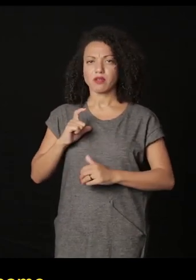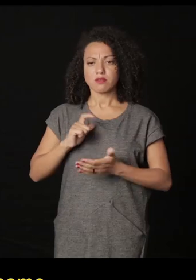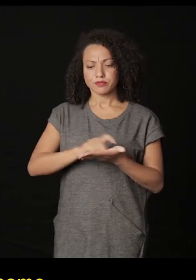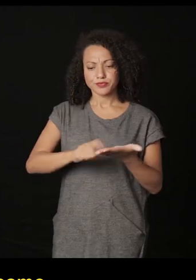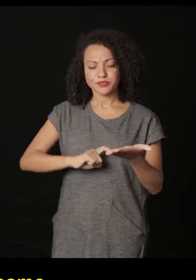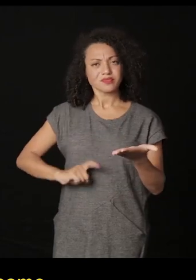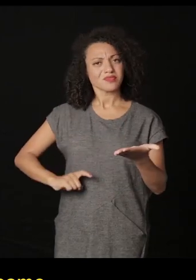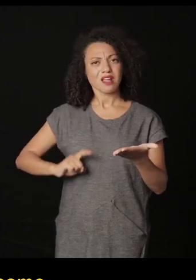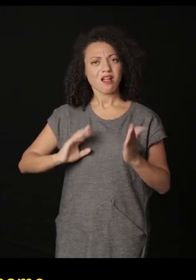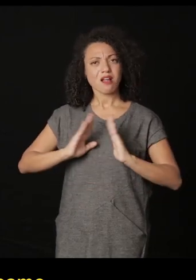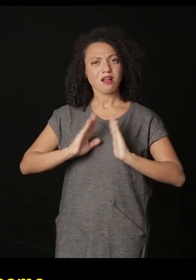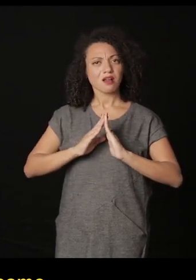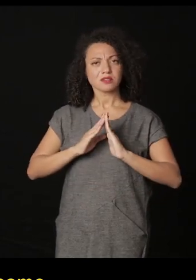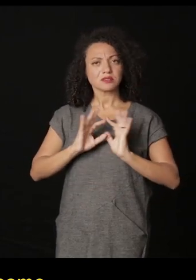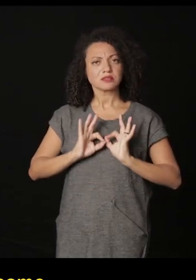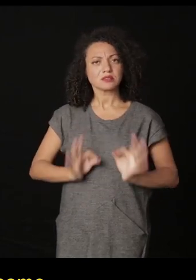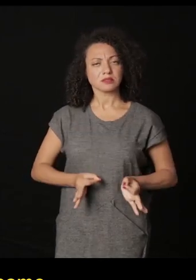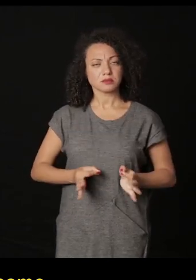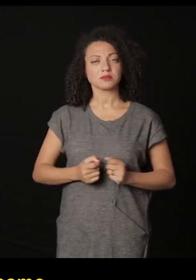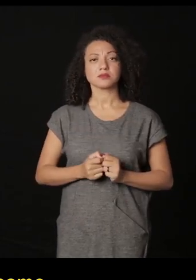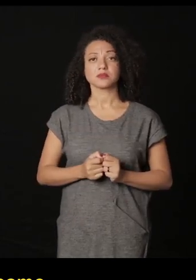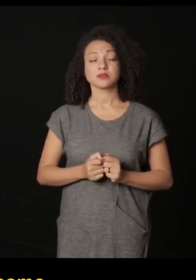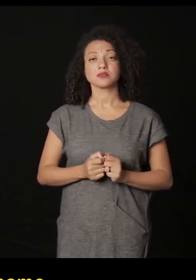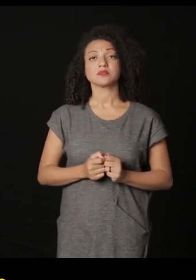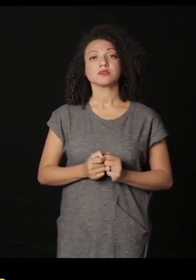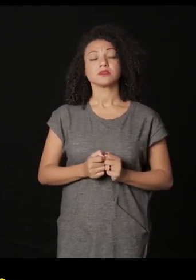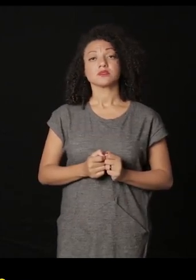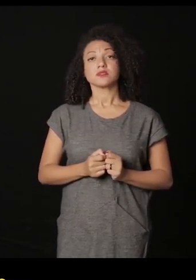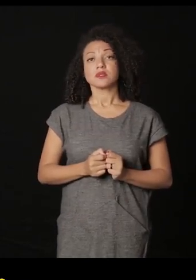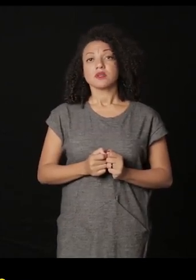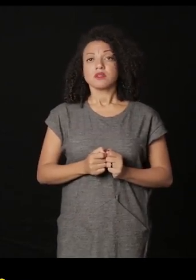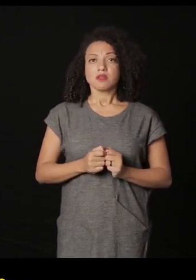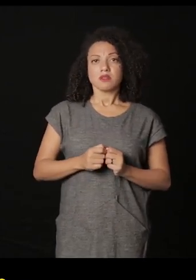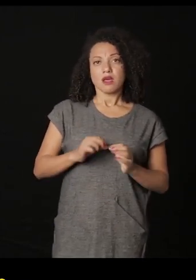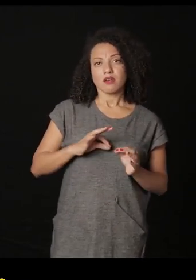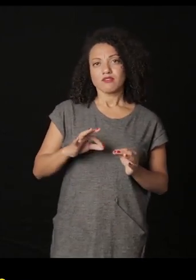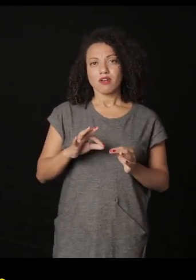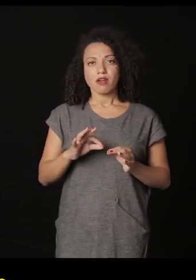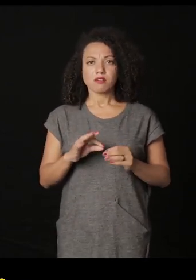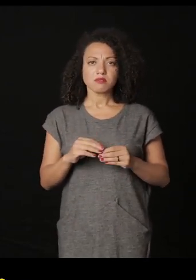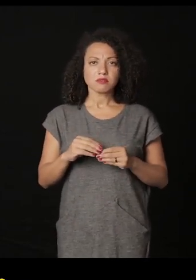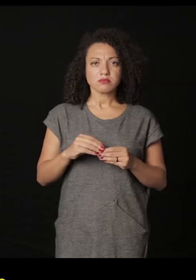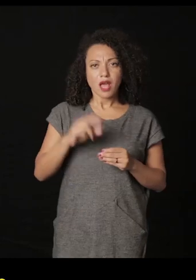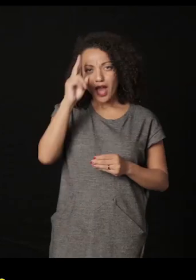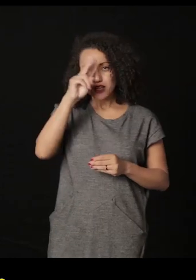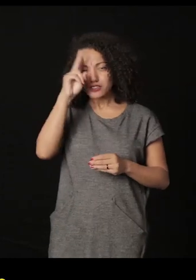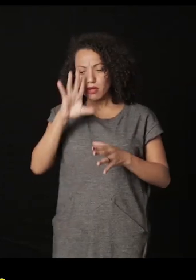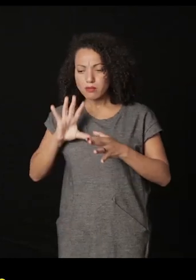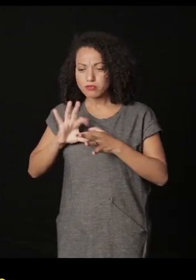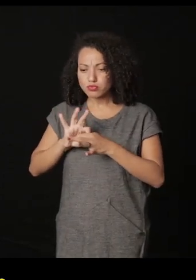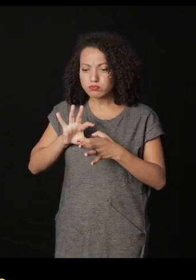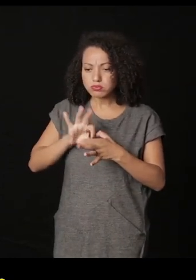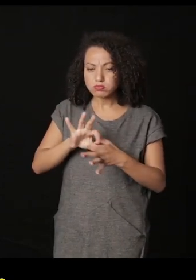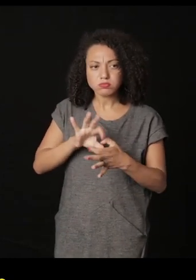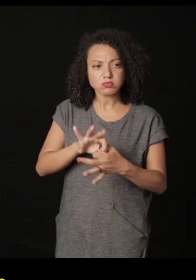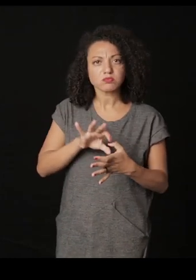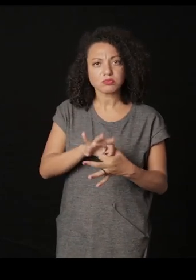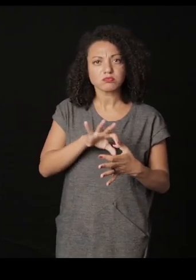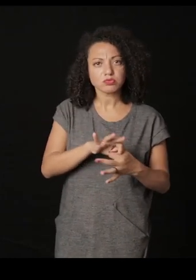imprime es una impresora casera que estuvo usando y sobre eso va cosiendo va hilvanando estas historias